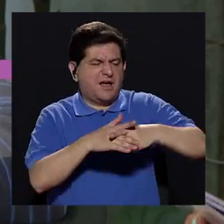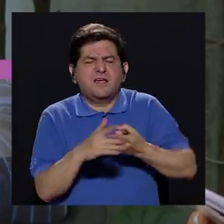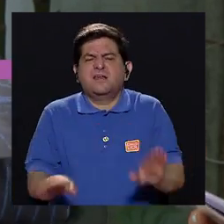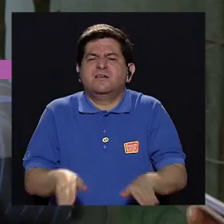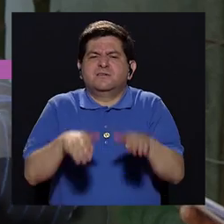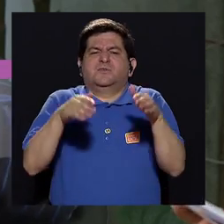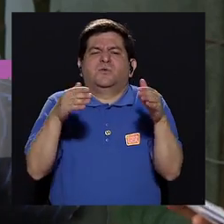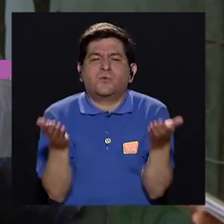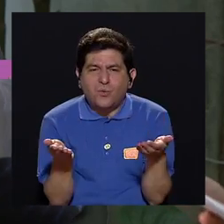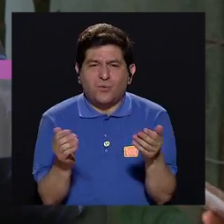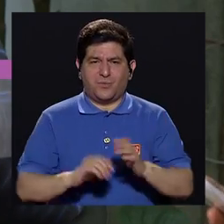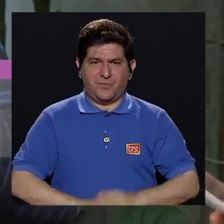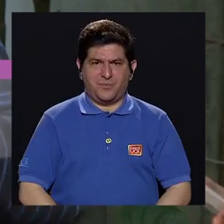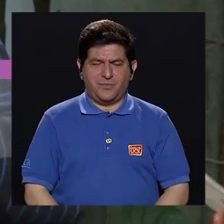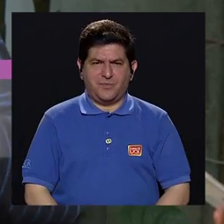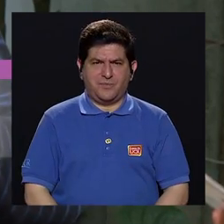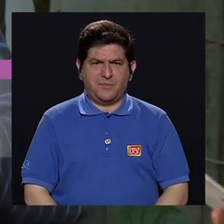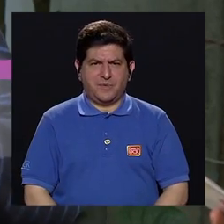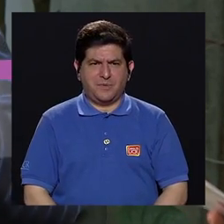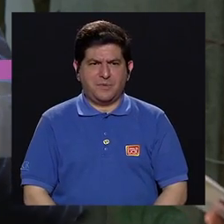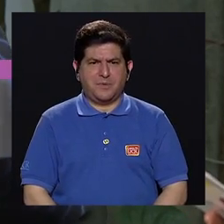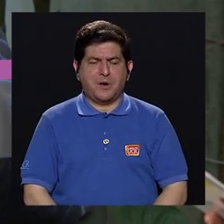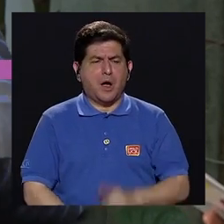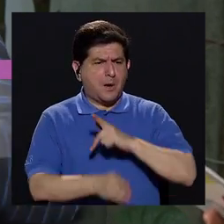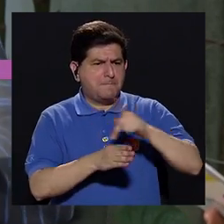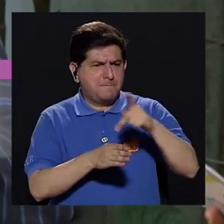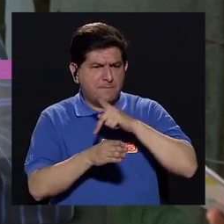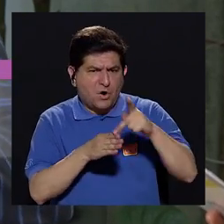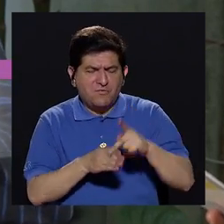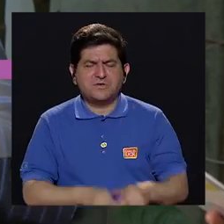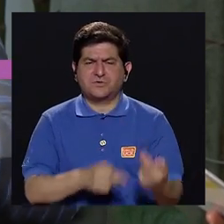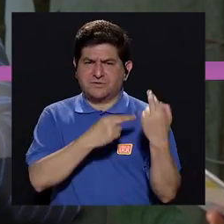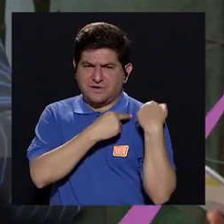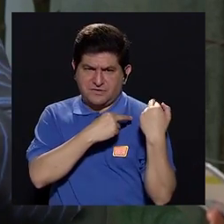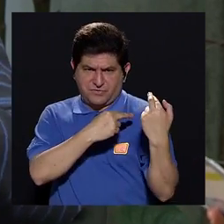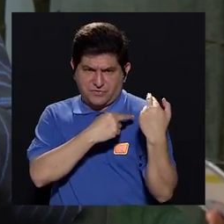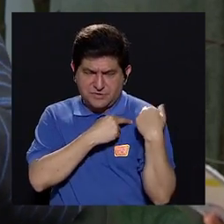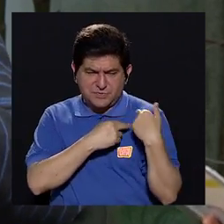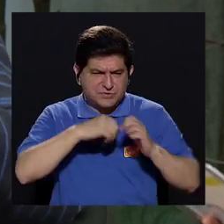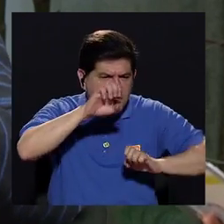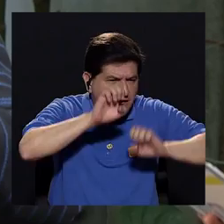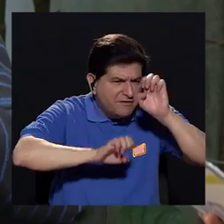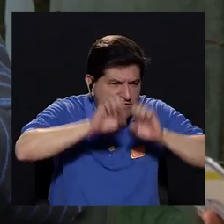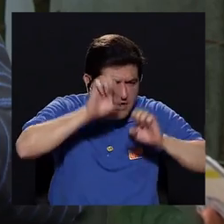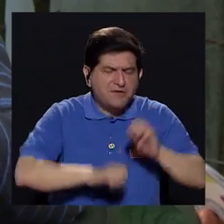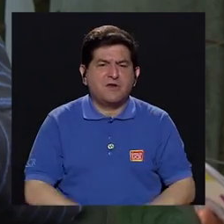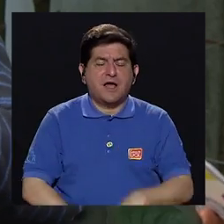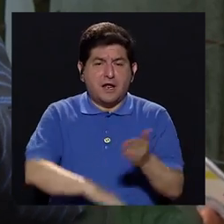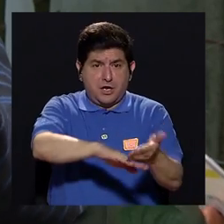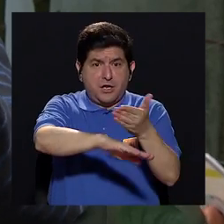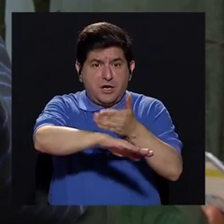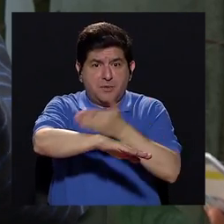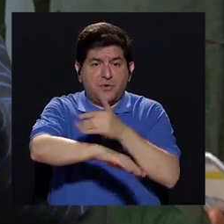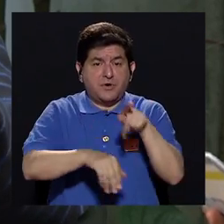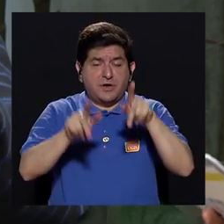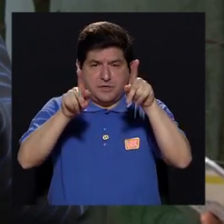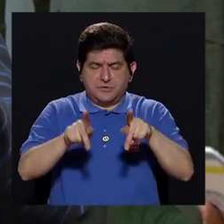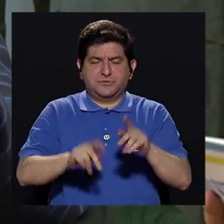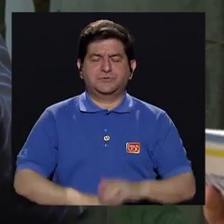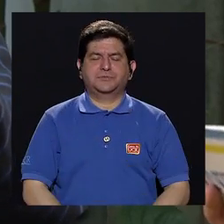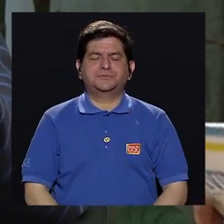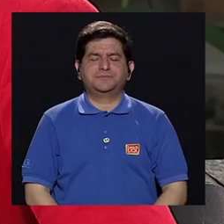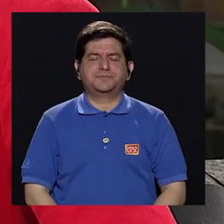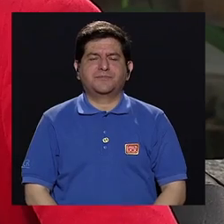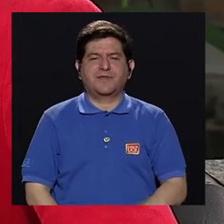se origina, quiénes son los profesionales que se encargan de valorar la recuperación de esto.